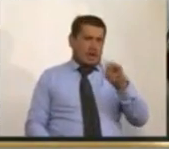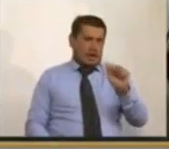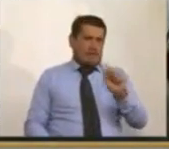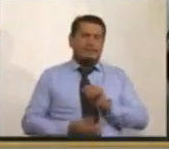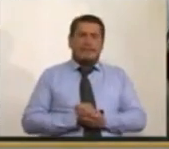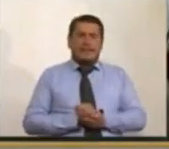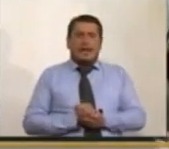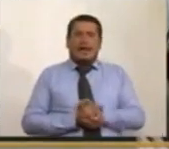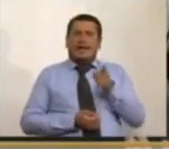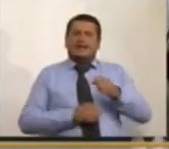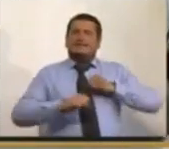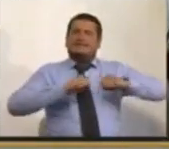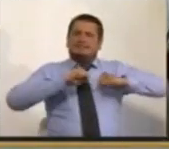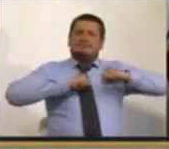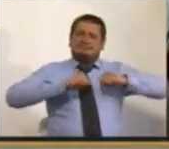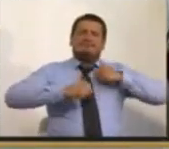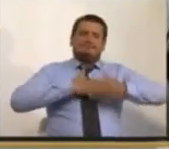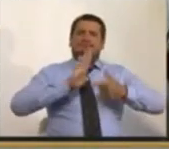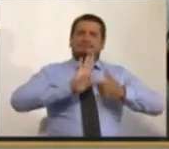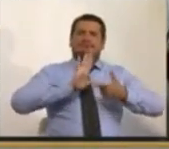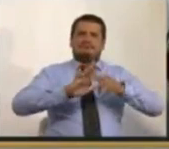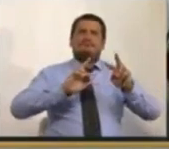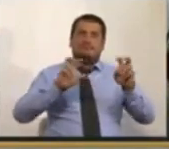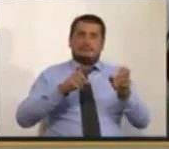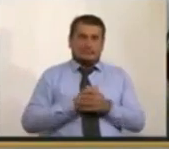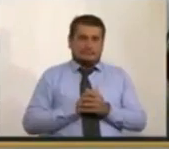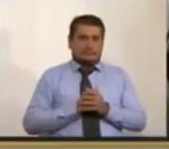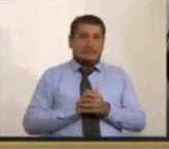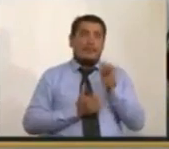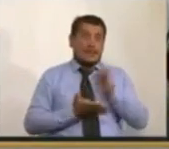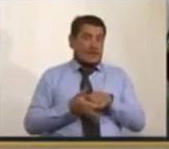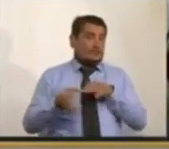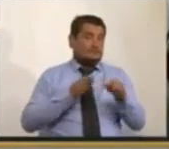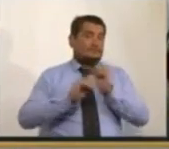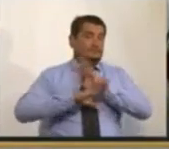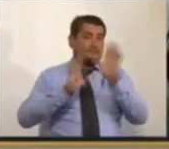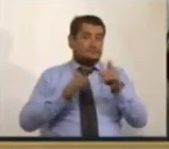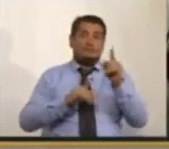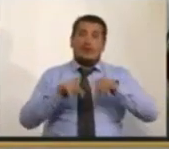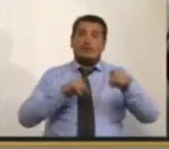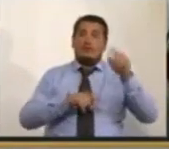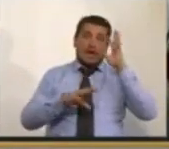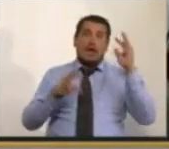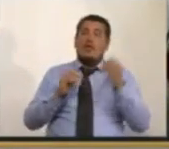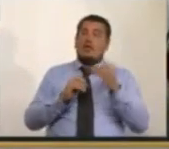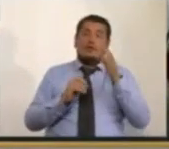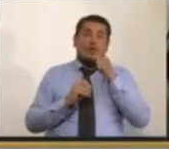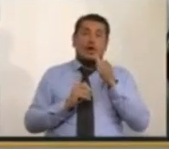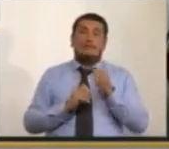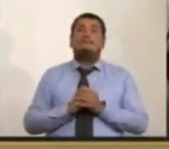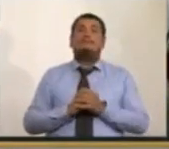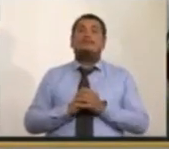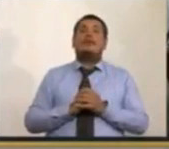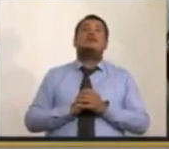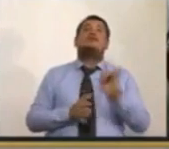ha venido enfrentando el tema. Entonces, que quede claro, y con esto termino, no hay acuerdo. De haber acuerdo, tendría